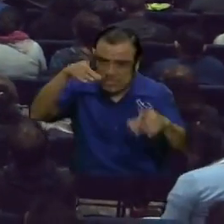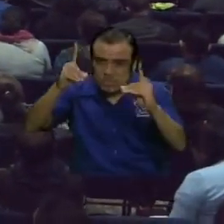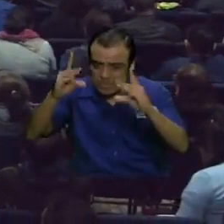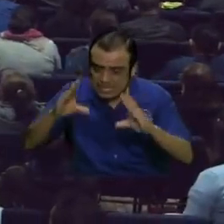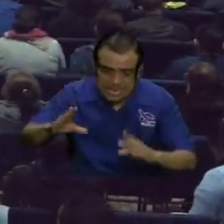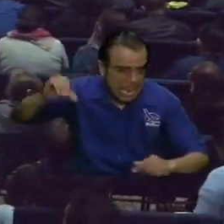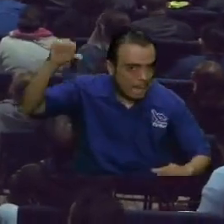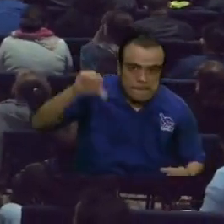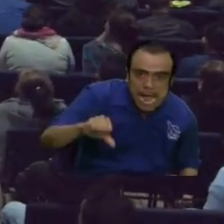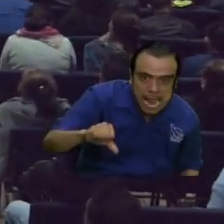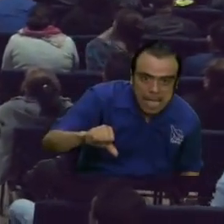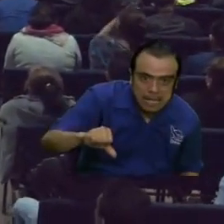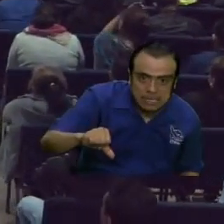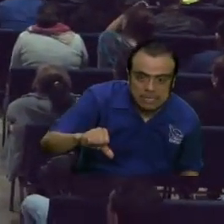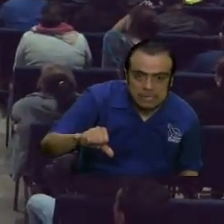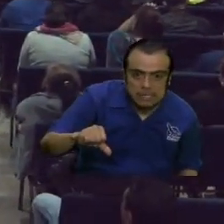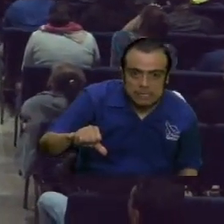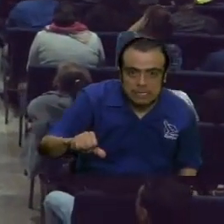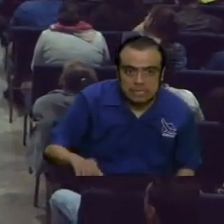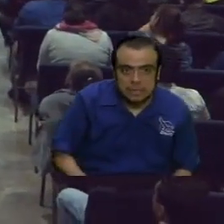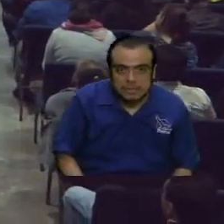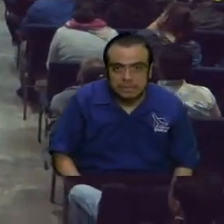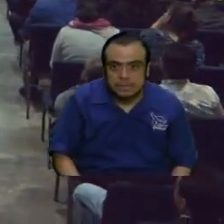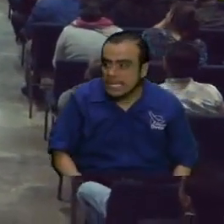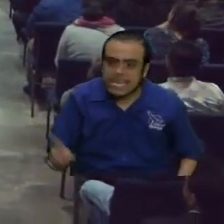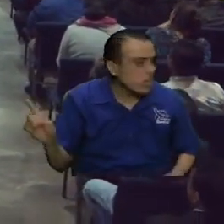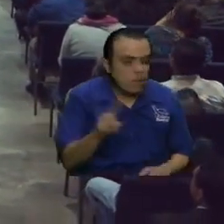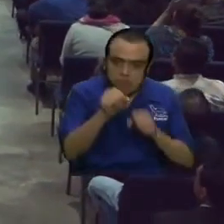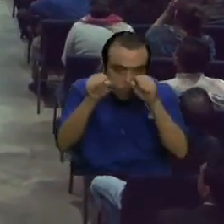y yo creo que en ningún momento podemos ceder